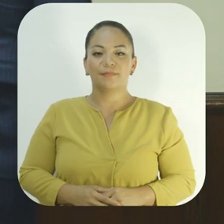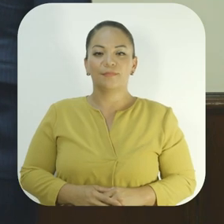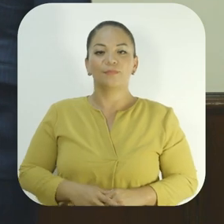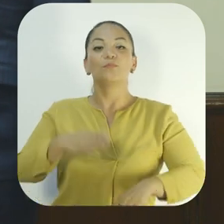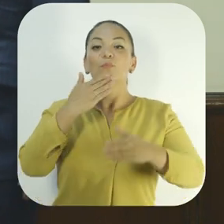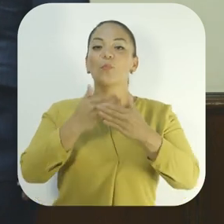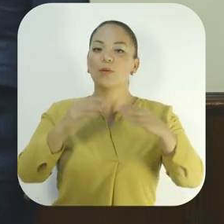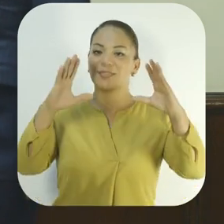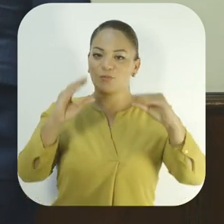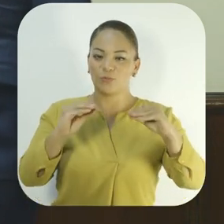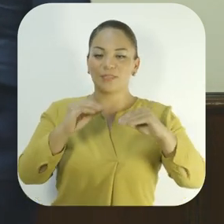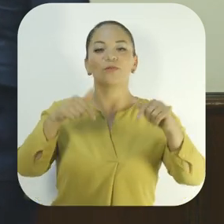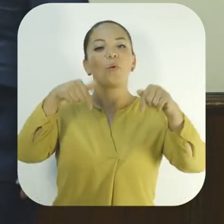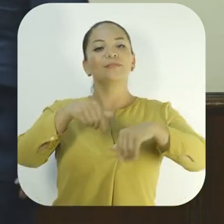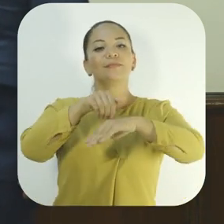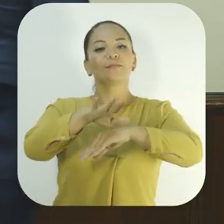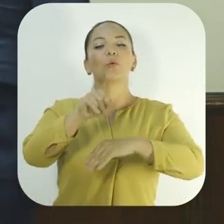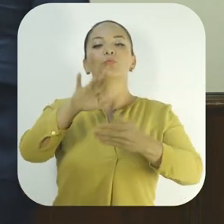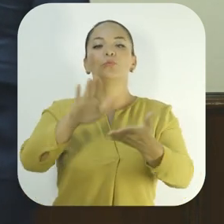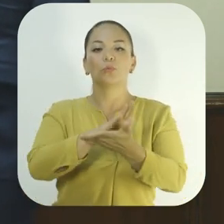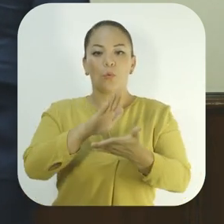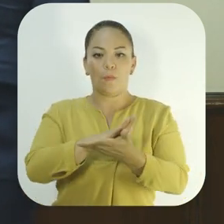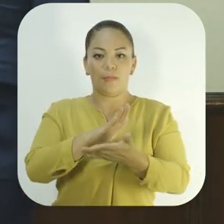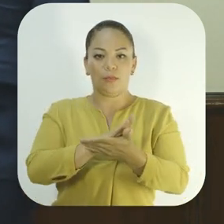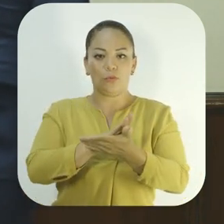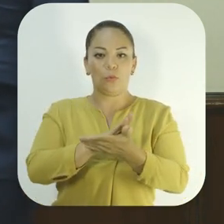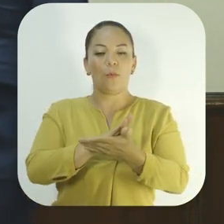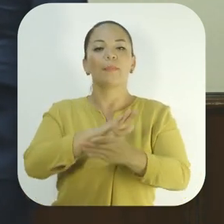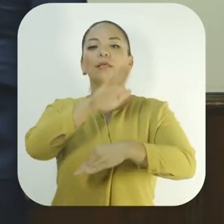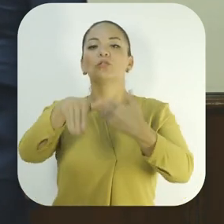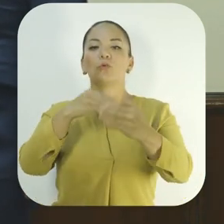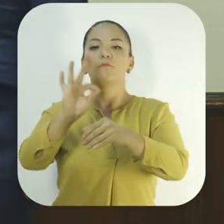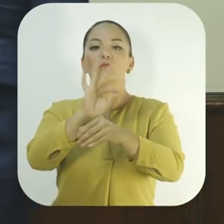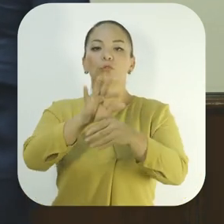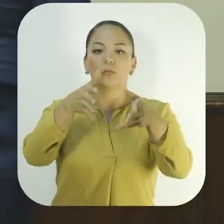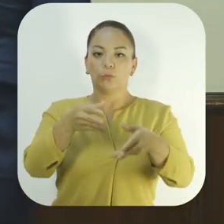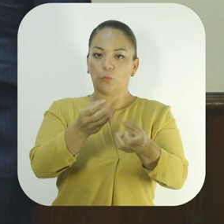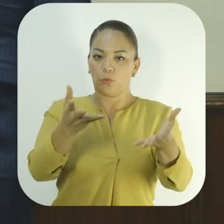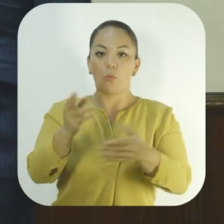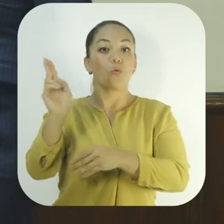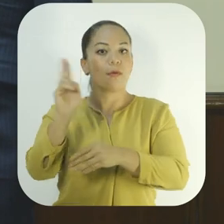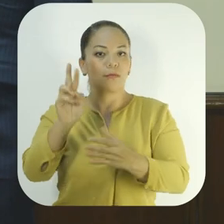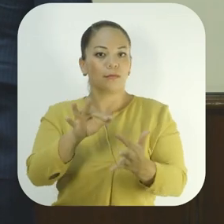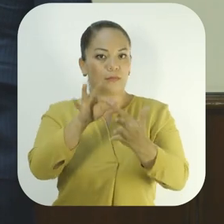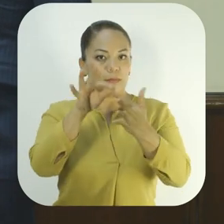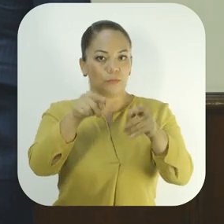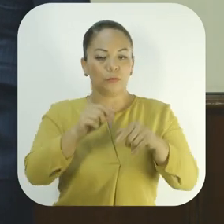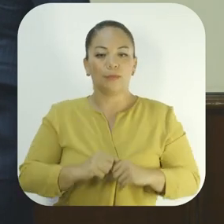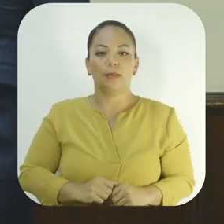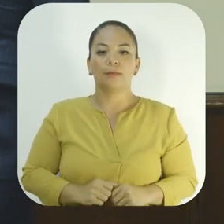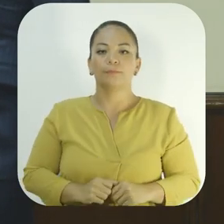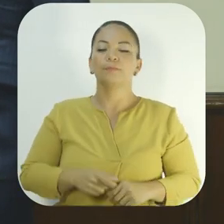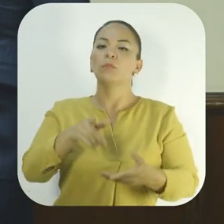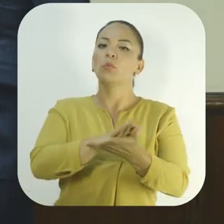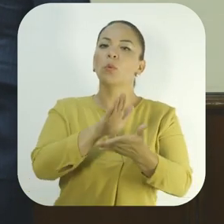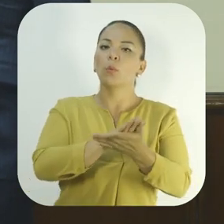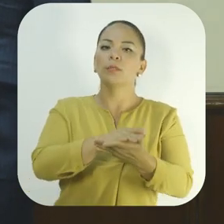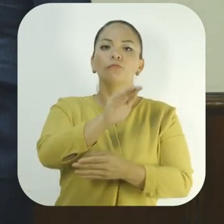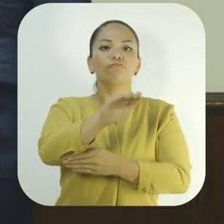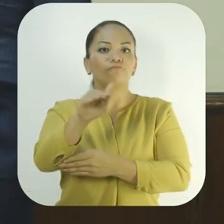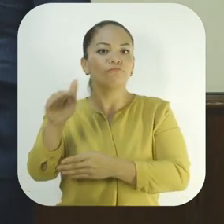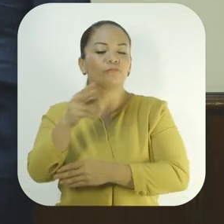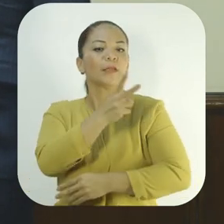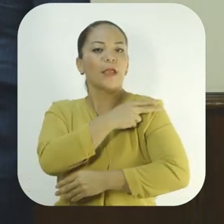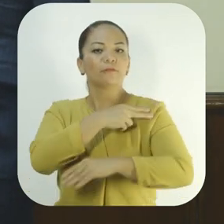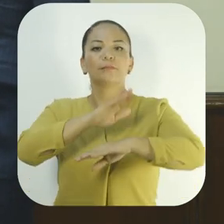Buenas noches. Hoy se ha emitido una directriz para el sector público de manera urgente y excepcional, en la que hacemos un llamado para la